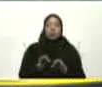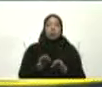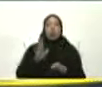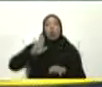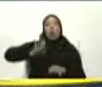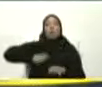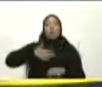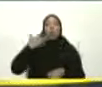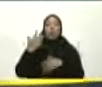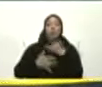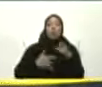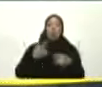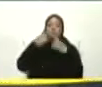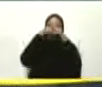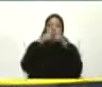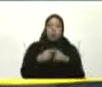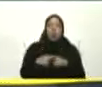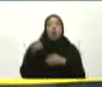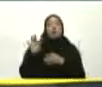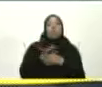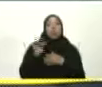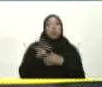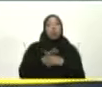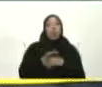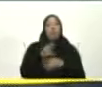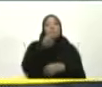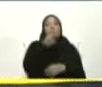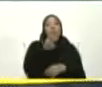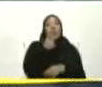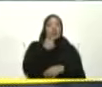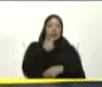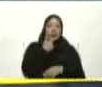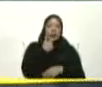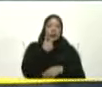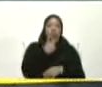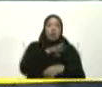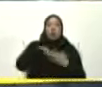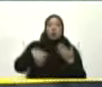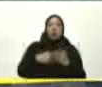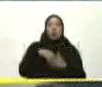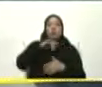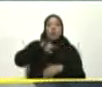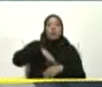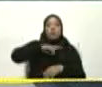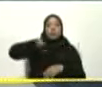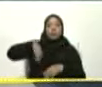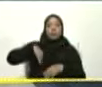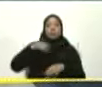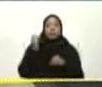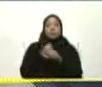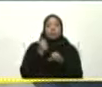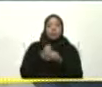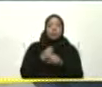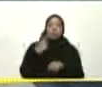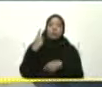poner Totalmente Funcional Y bella Toda la universidad De Carabobo ¿Cuáles han sido Los pasos